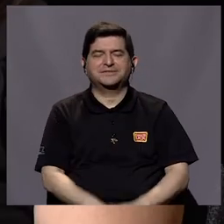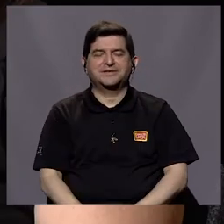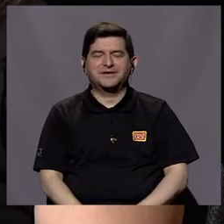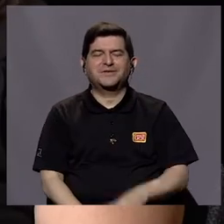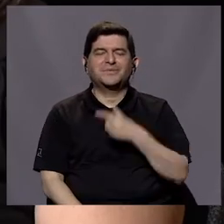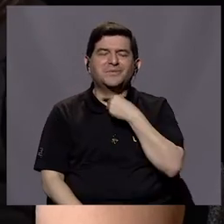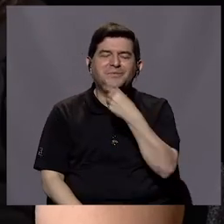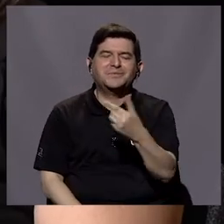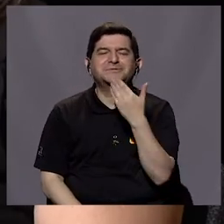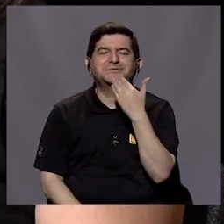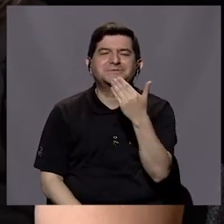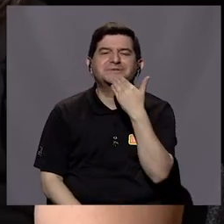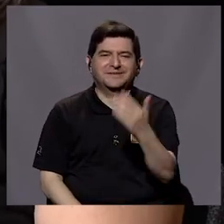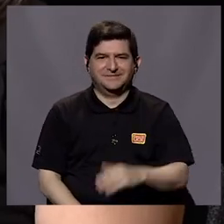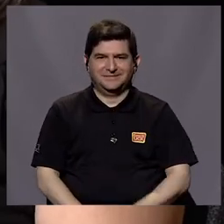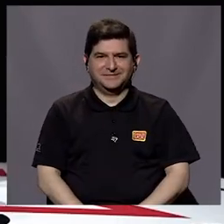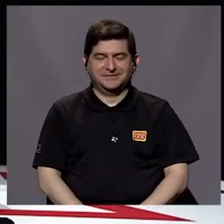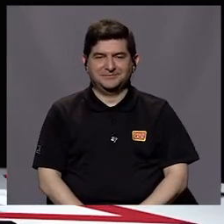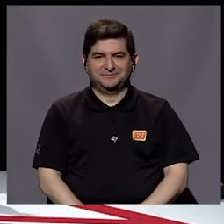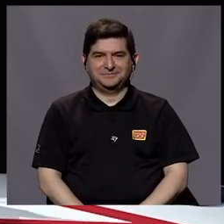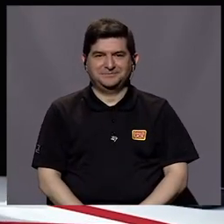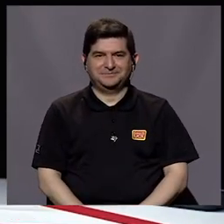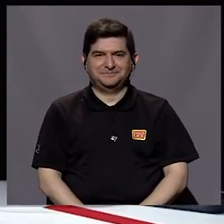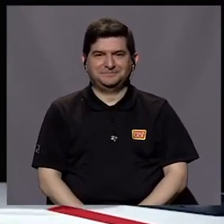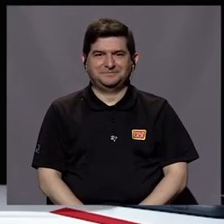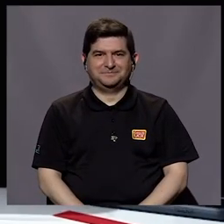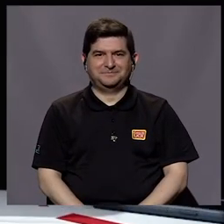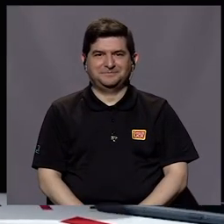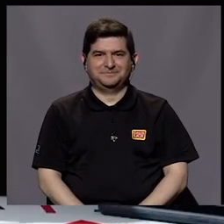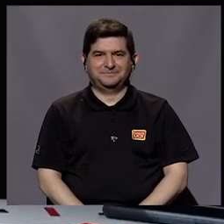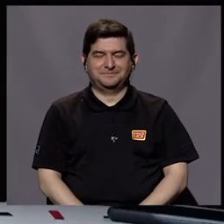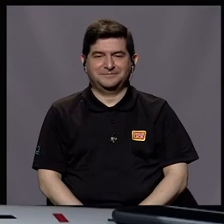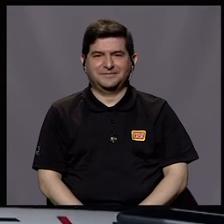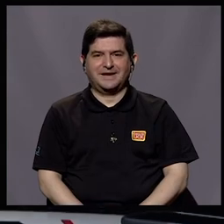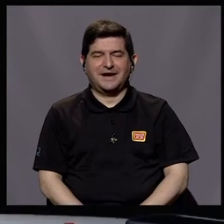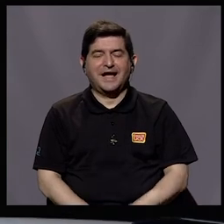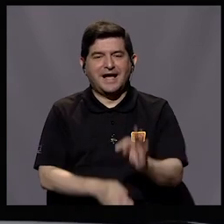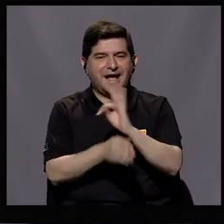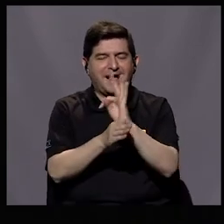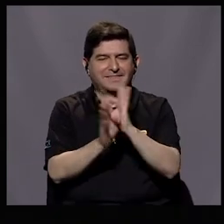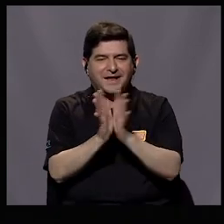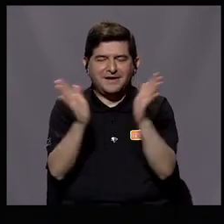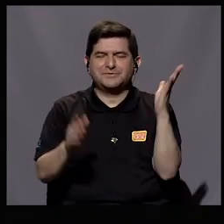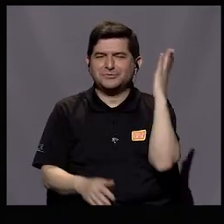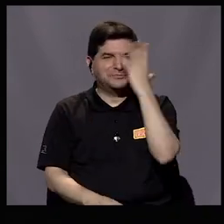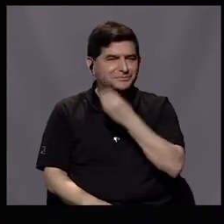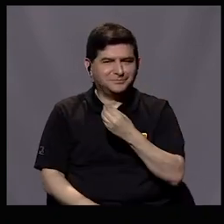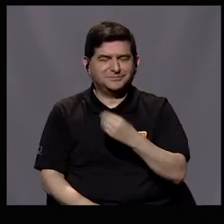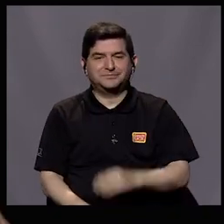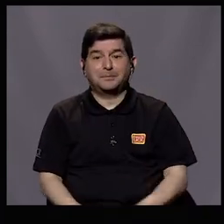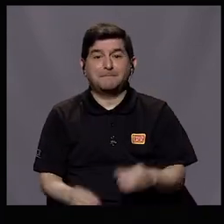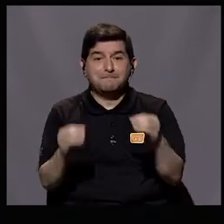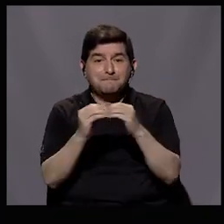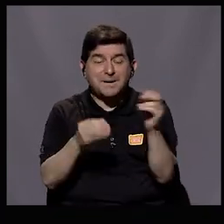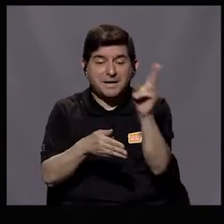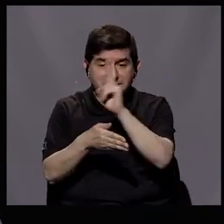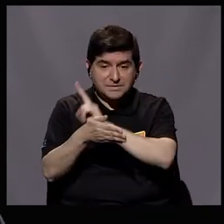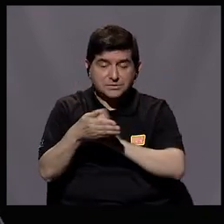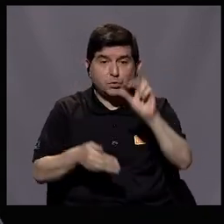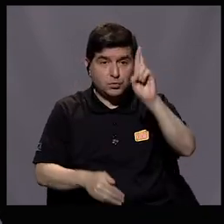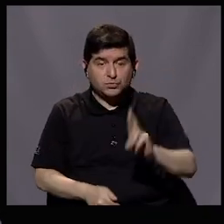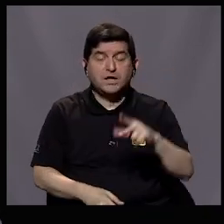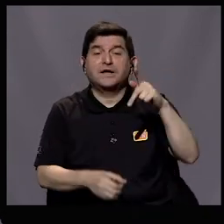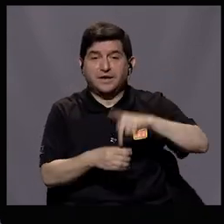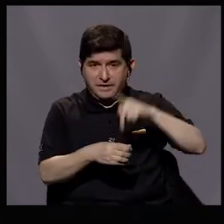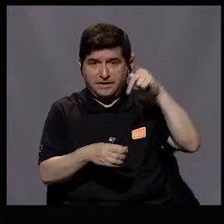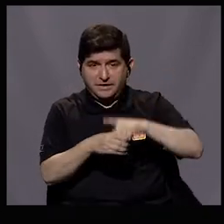ha sido un enorme placer muchas gracias pues bueno es lindísimo hacer televisión pública y más cuando la universidad